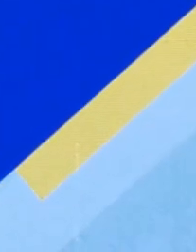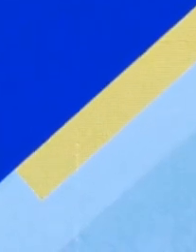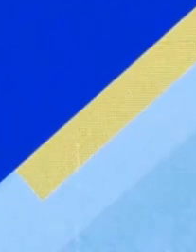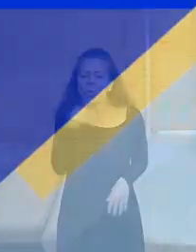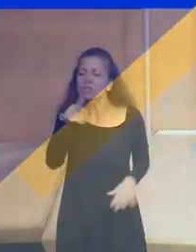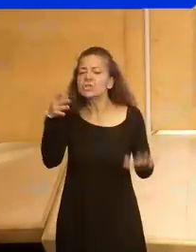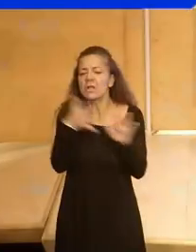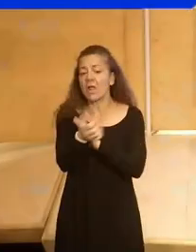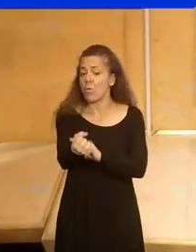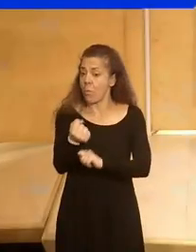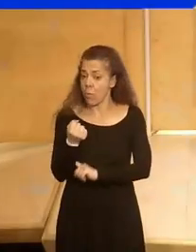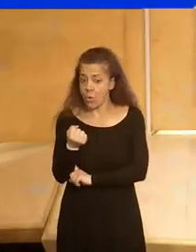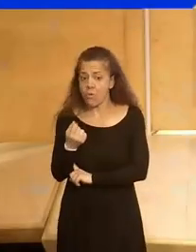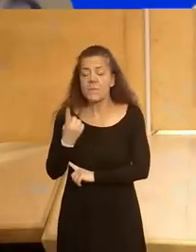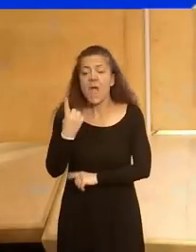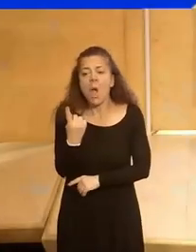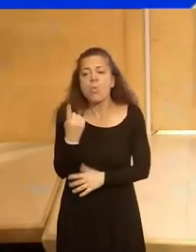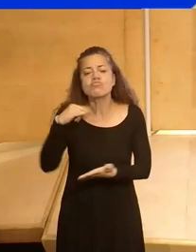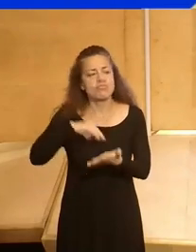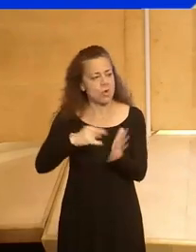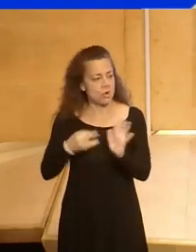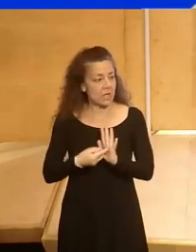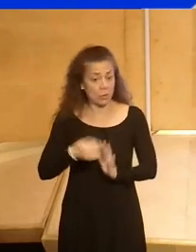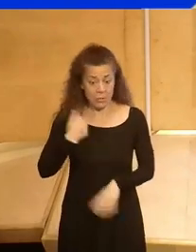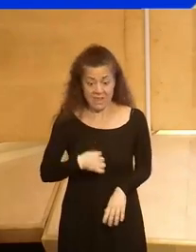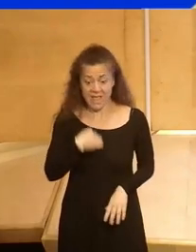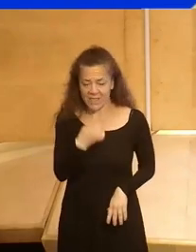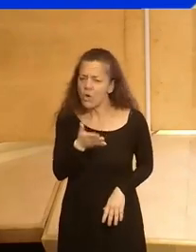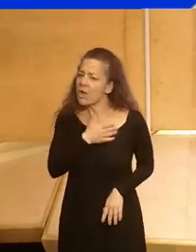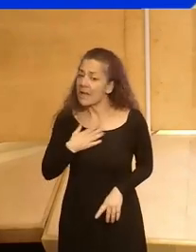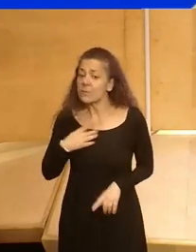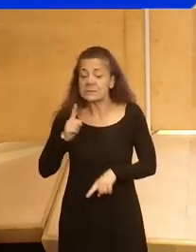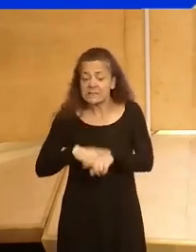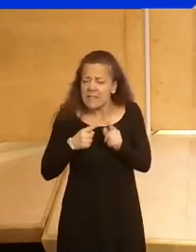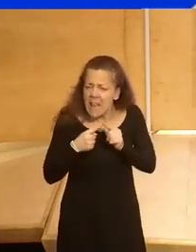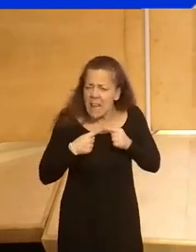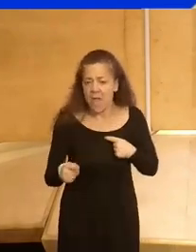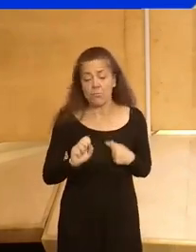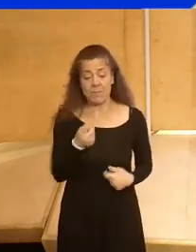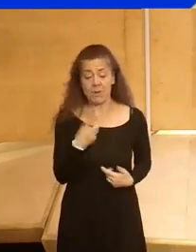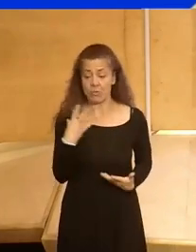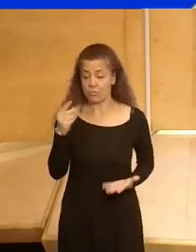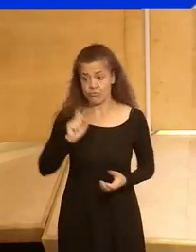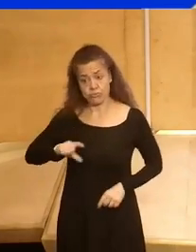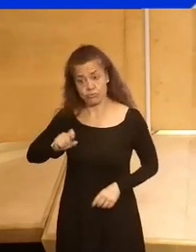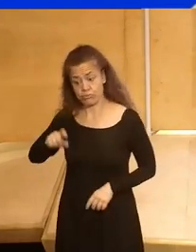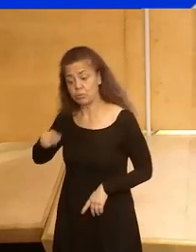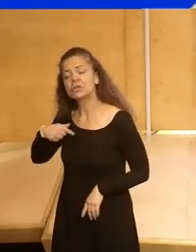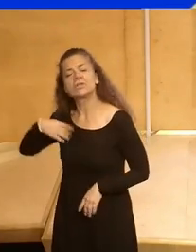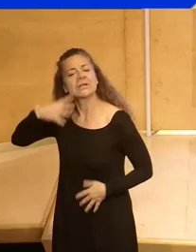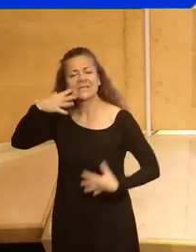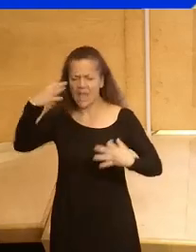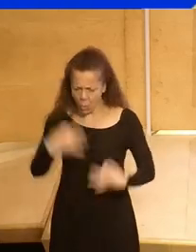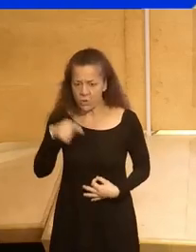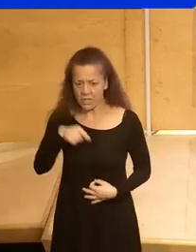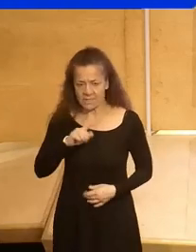porque esto supone un apoyo a un proyecto que, como digo, queremos que sea de largo plazo el primero de muchos, que estoy segura que así será.